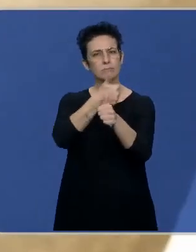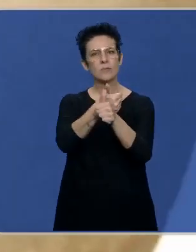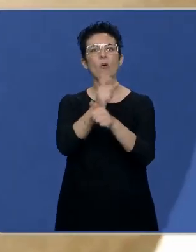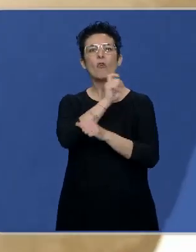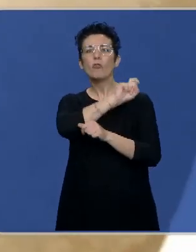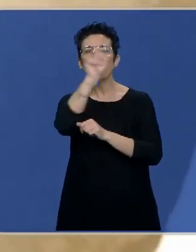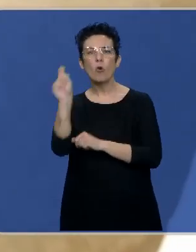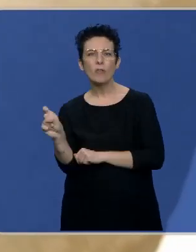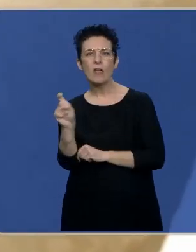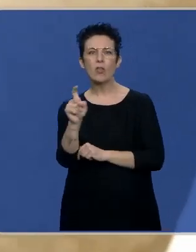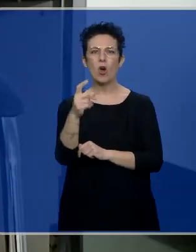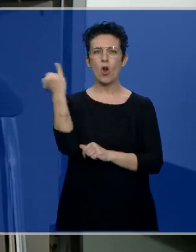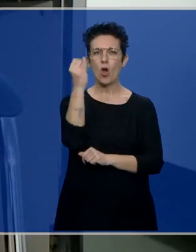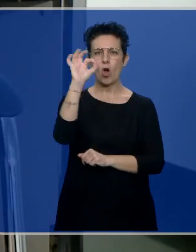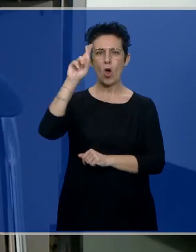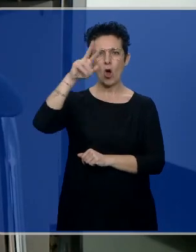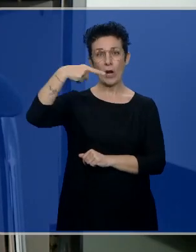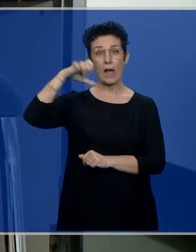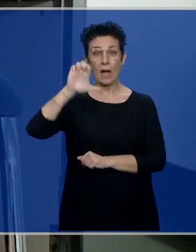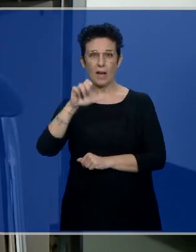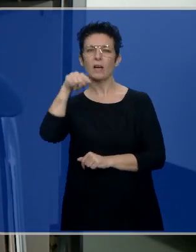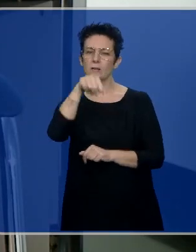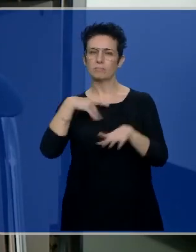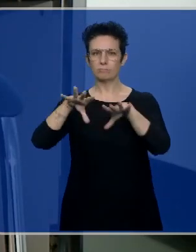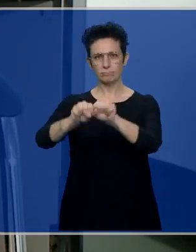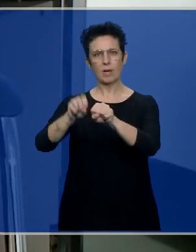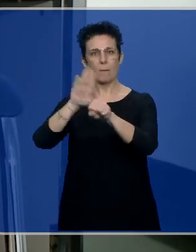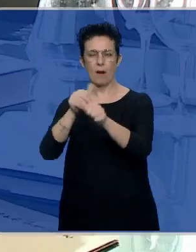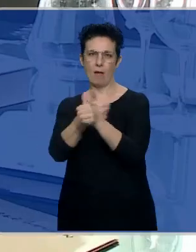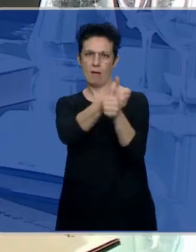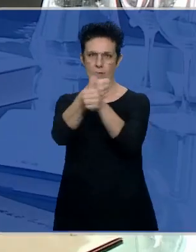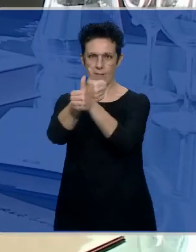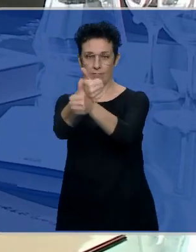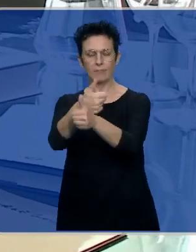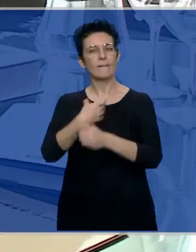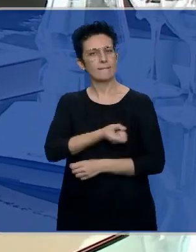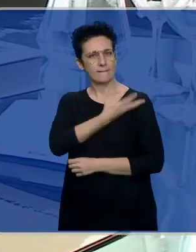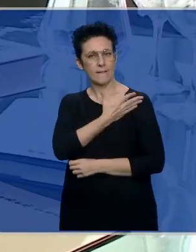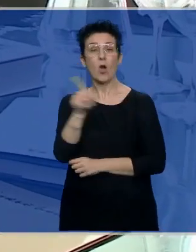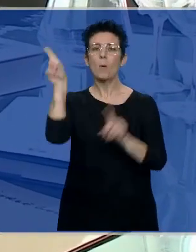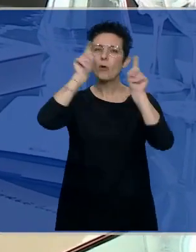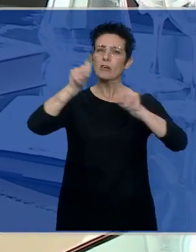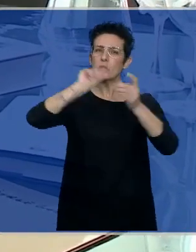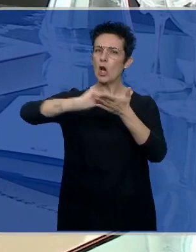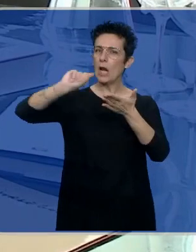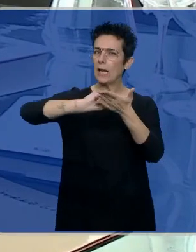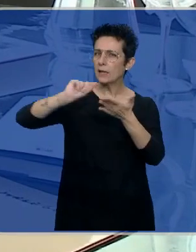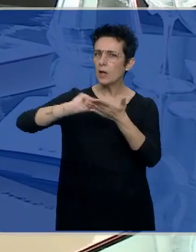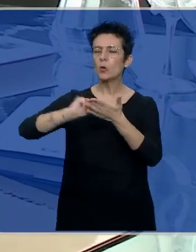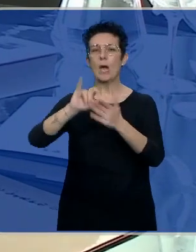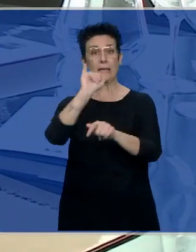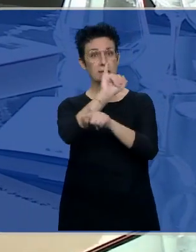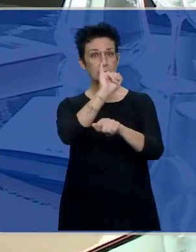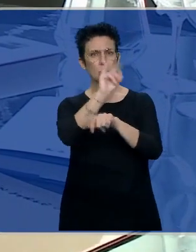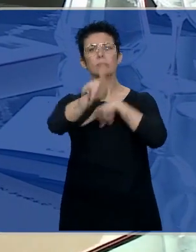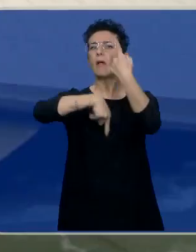Fundación Jorge Guillén. Esto de aquí ha sido estrictamente vocacional. Profesor de literatura primero en institutos después